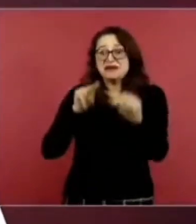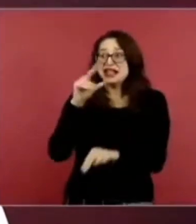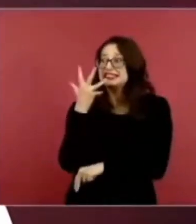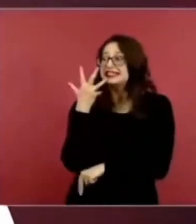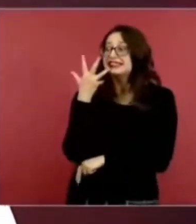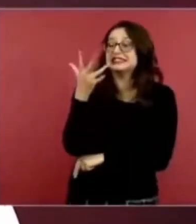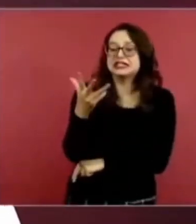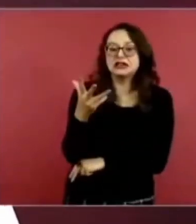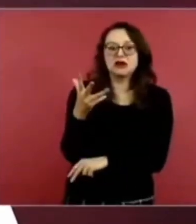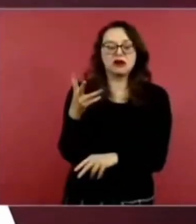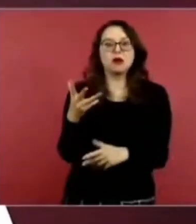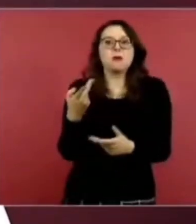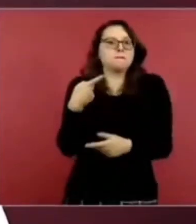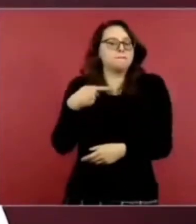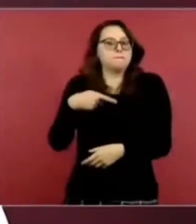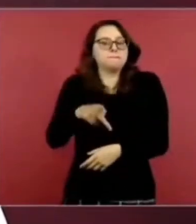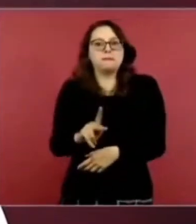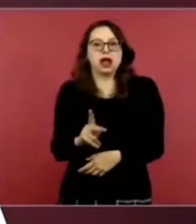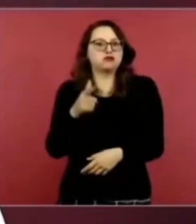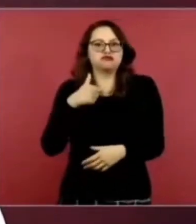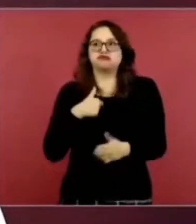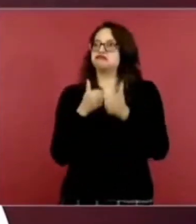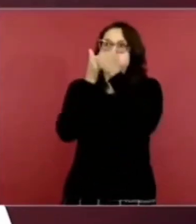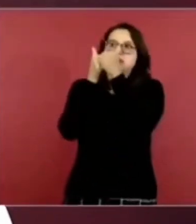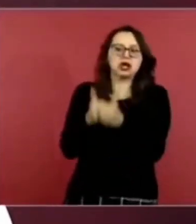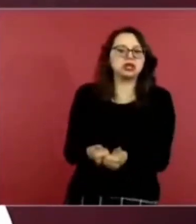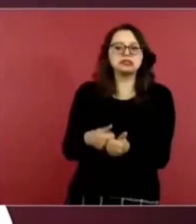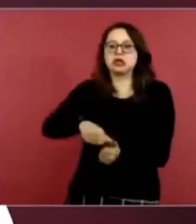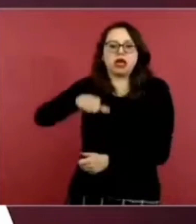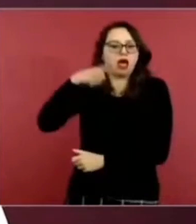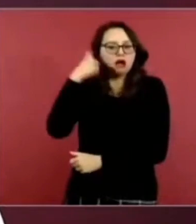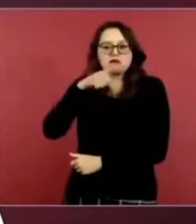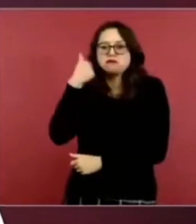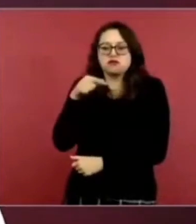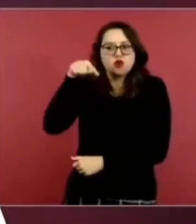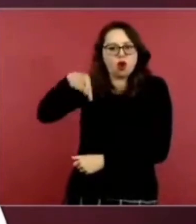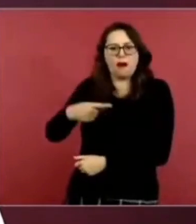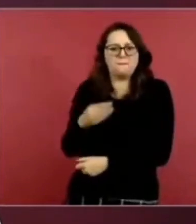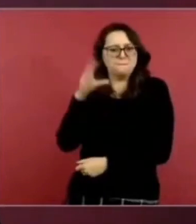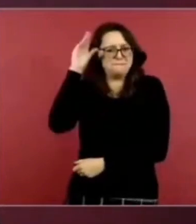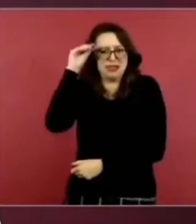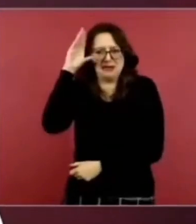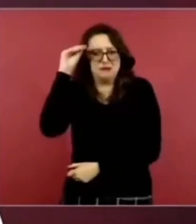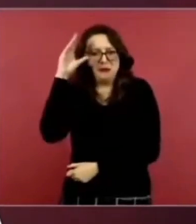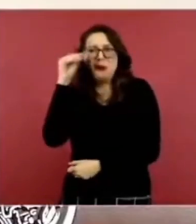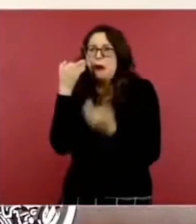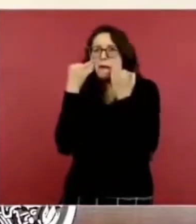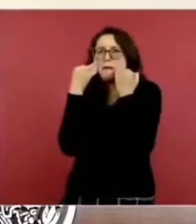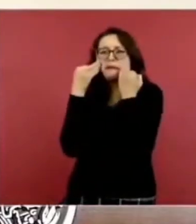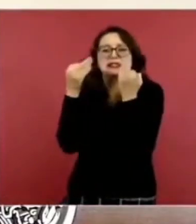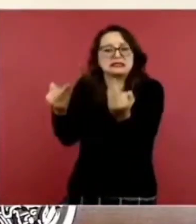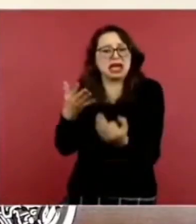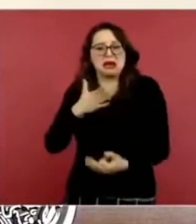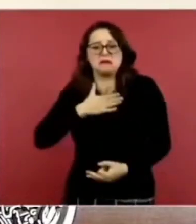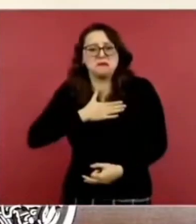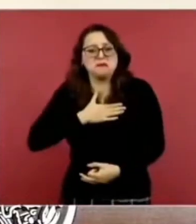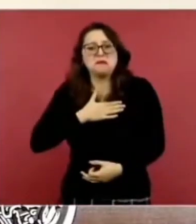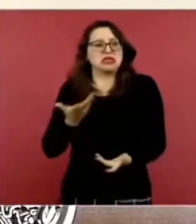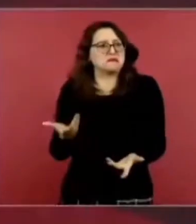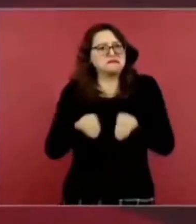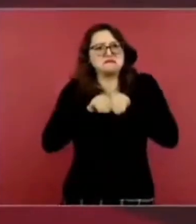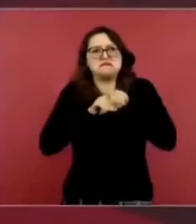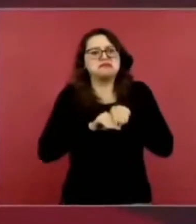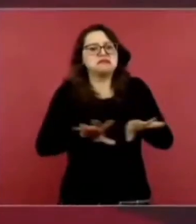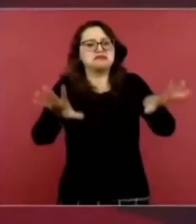una hora, hora y media antes del huracán yo estuve transmitiendo en vivo, pidiendo a toda la población que se